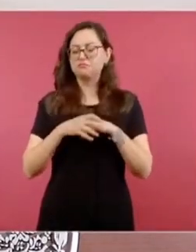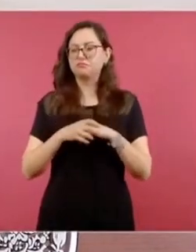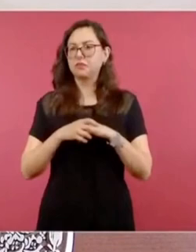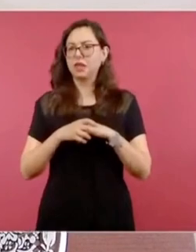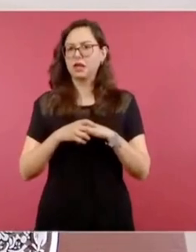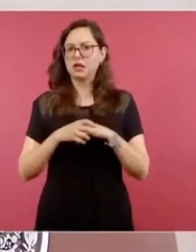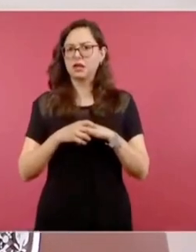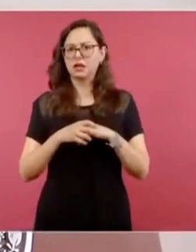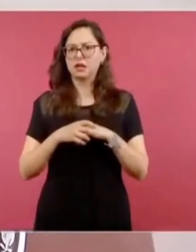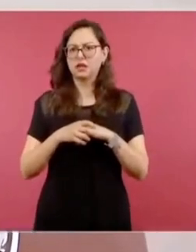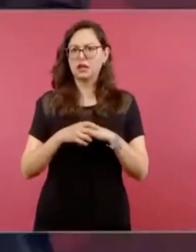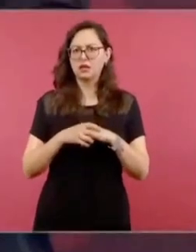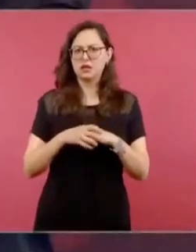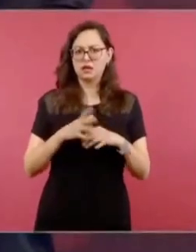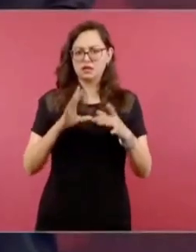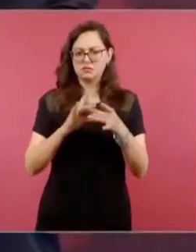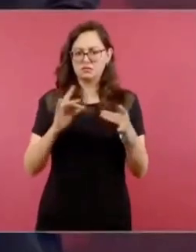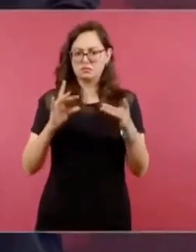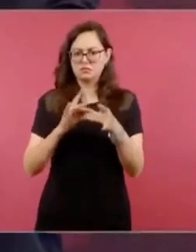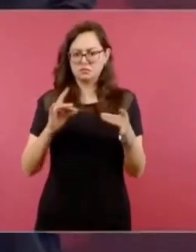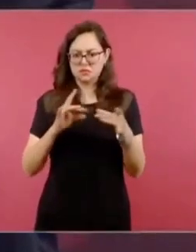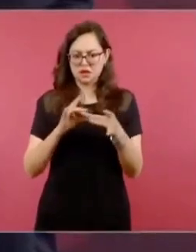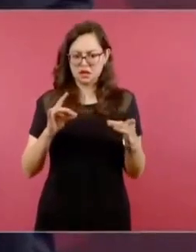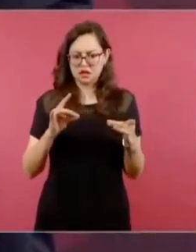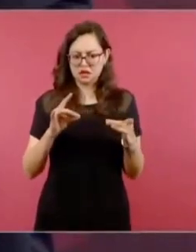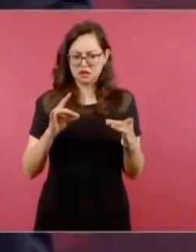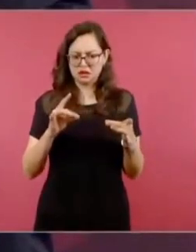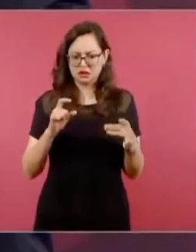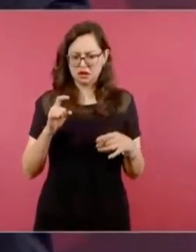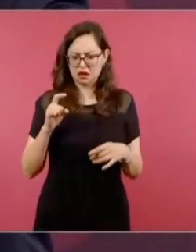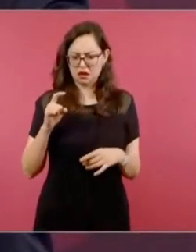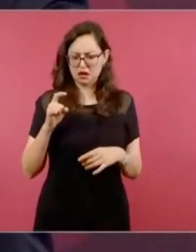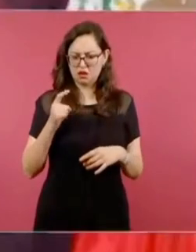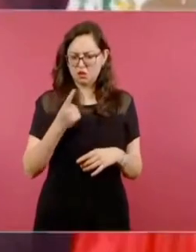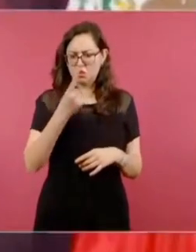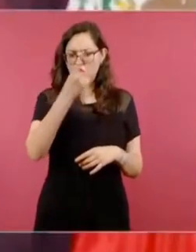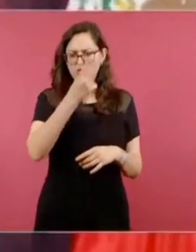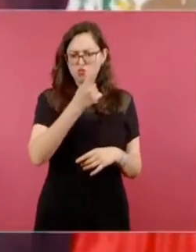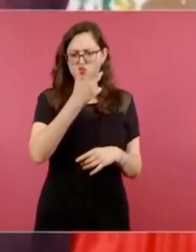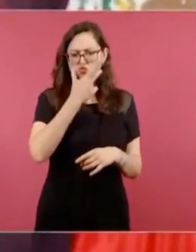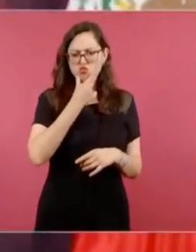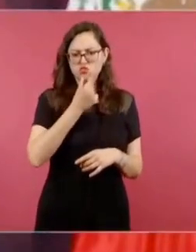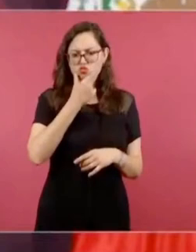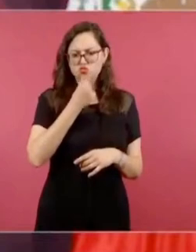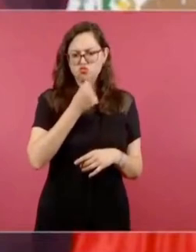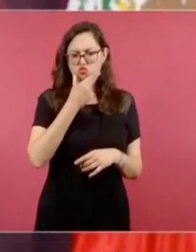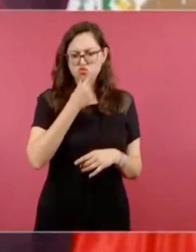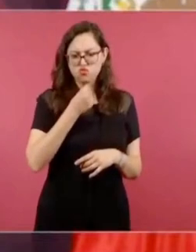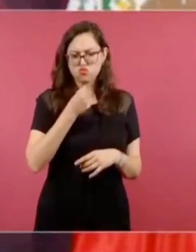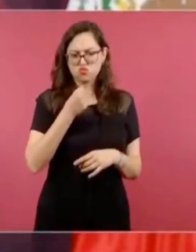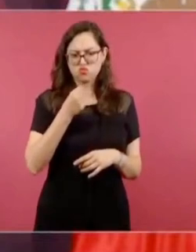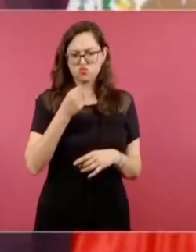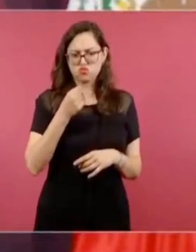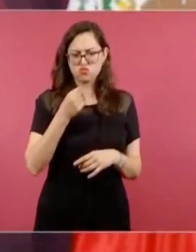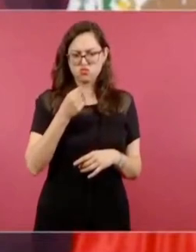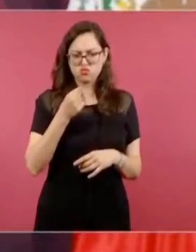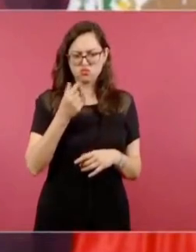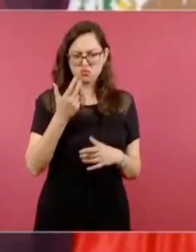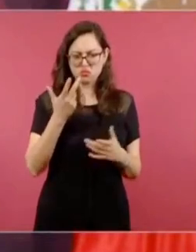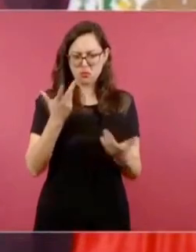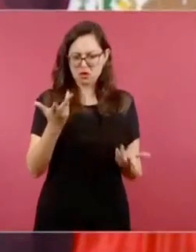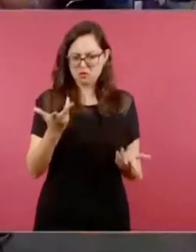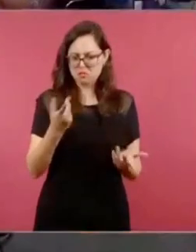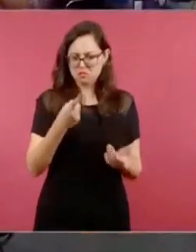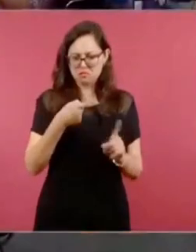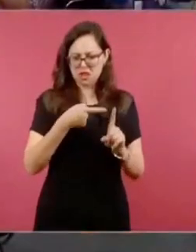legislador que me enteré es como el